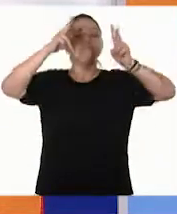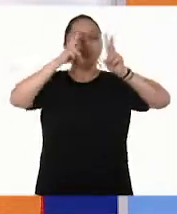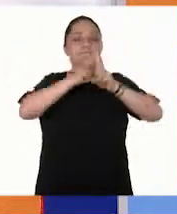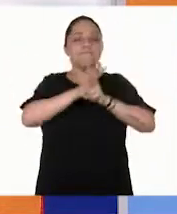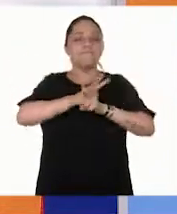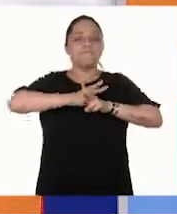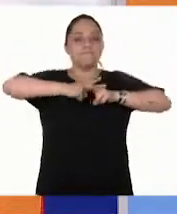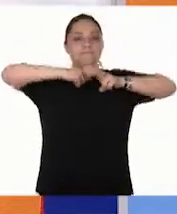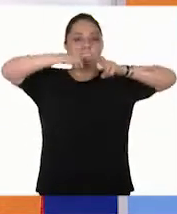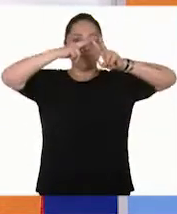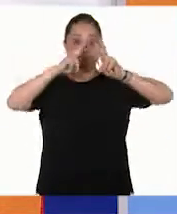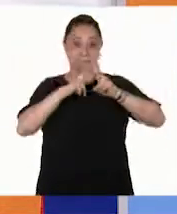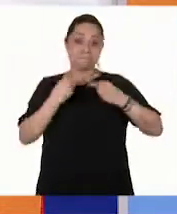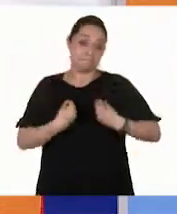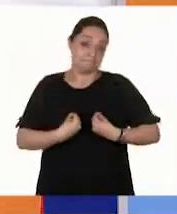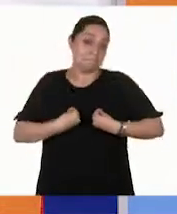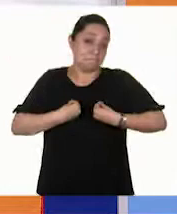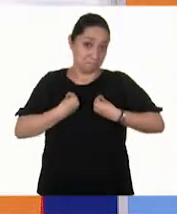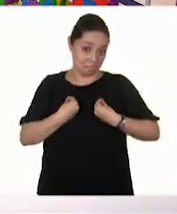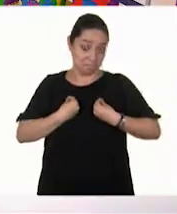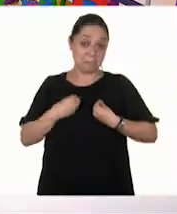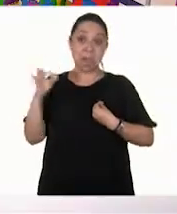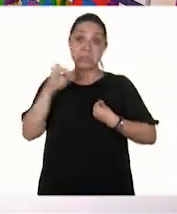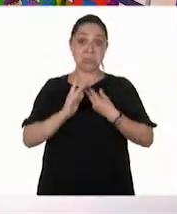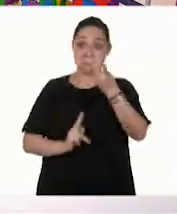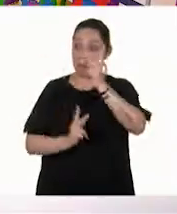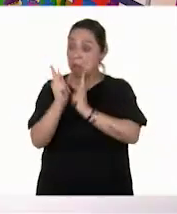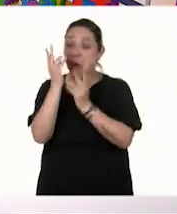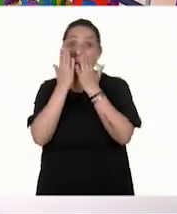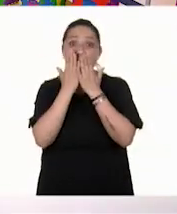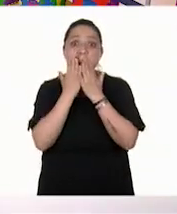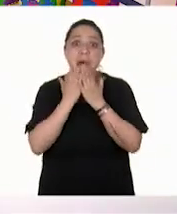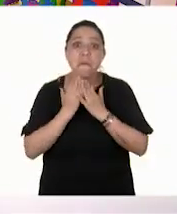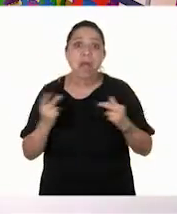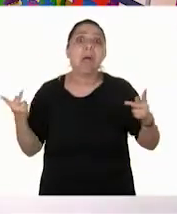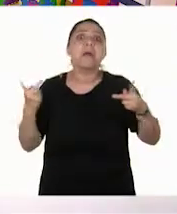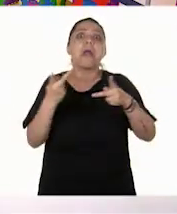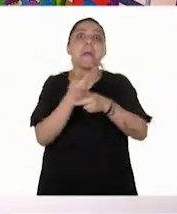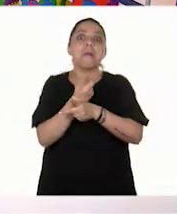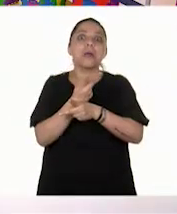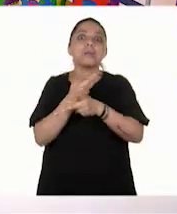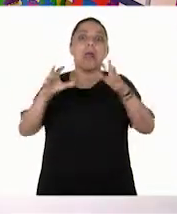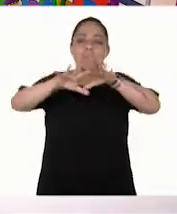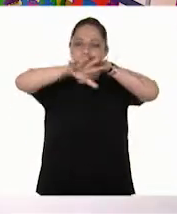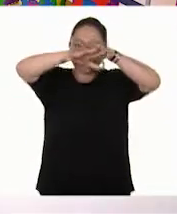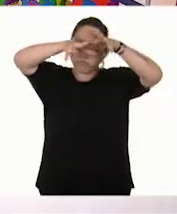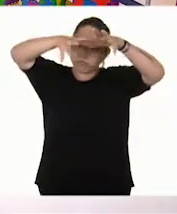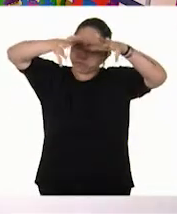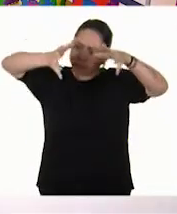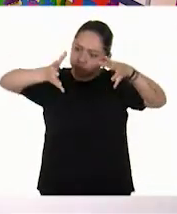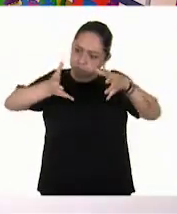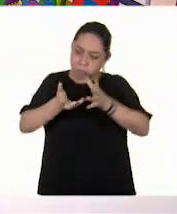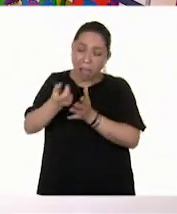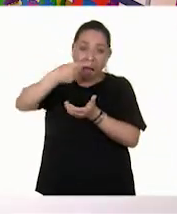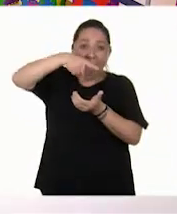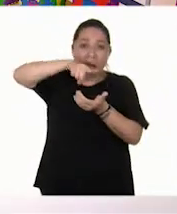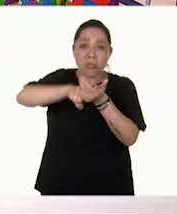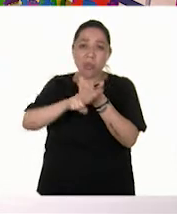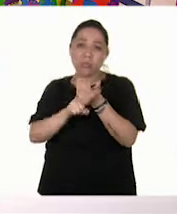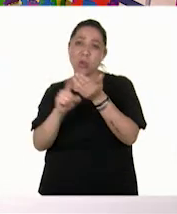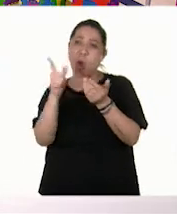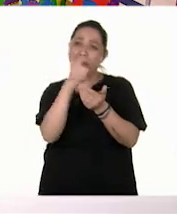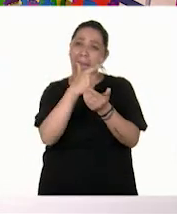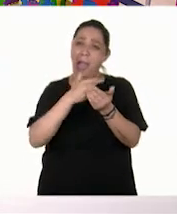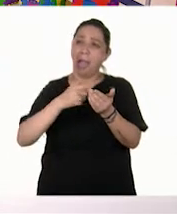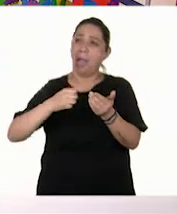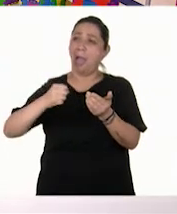como es. Si no existieran las plantas, Pepe, entonces nuestra atmósfera estaría toda llena de gases tóxicos. No